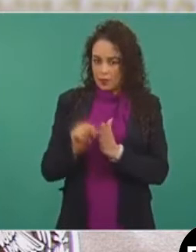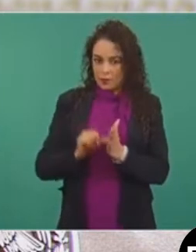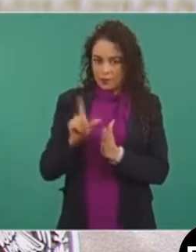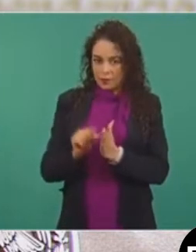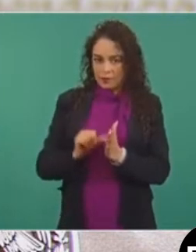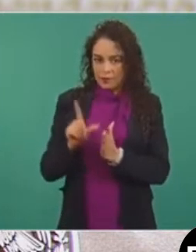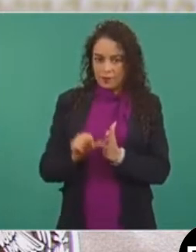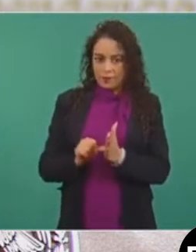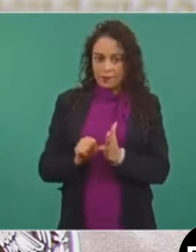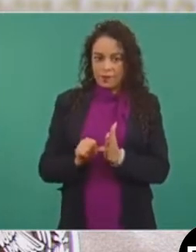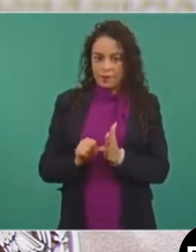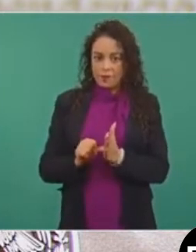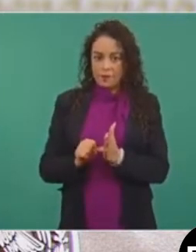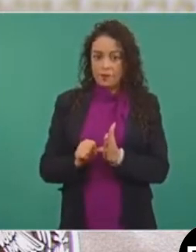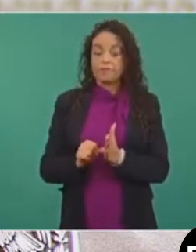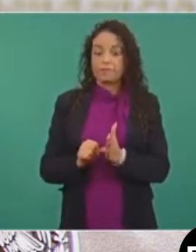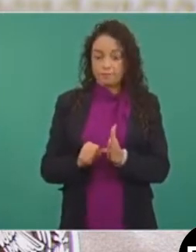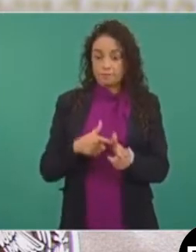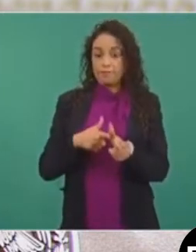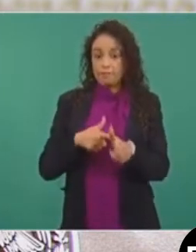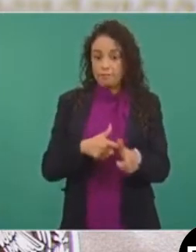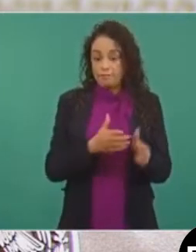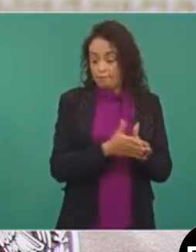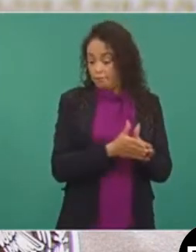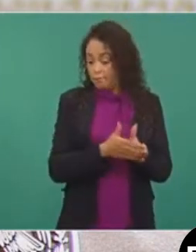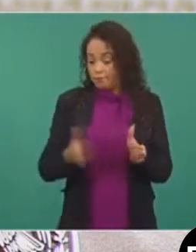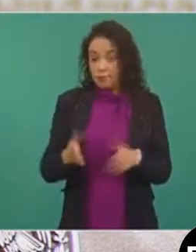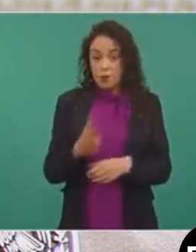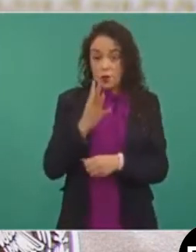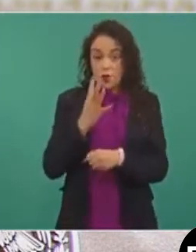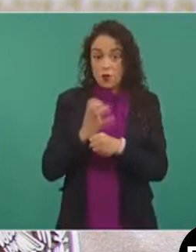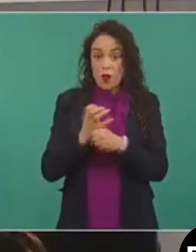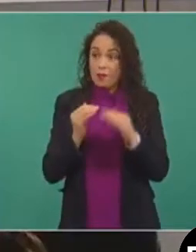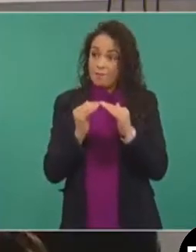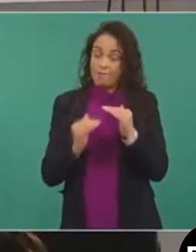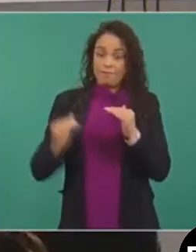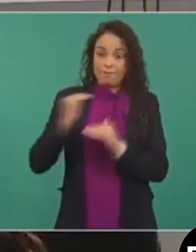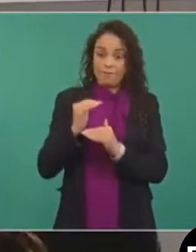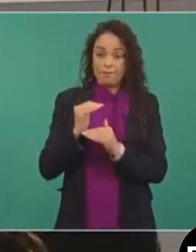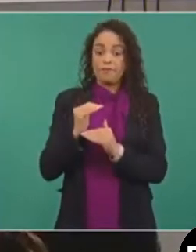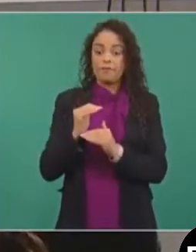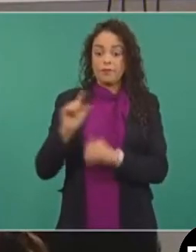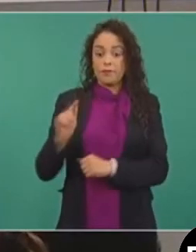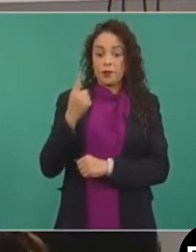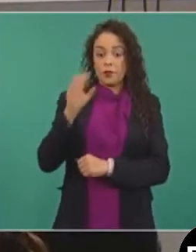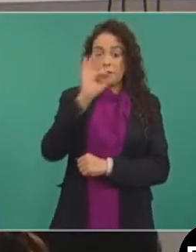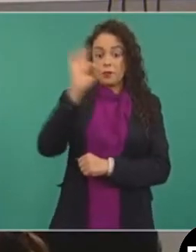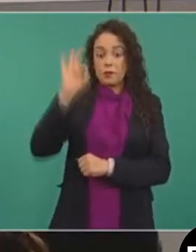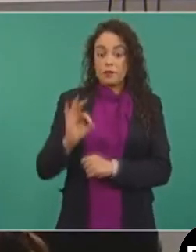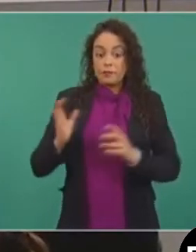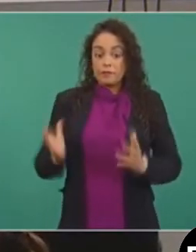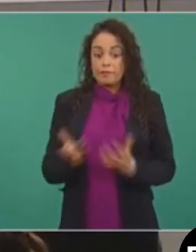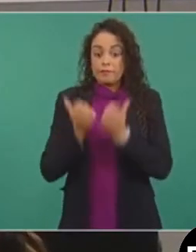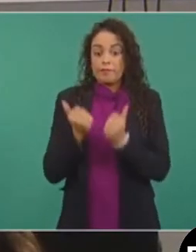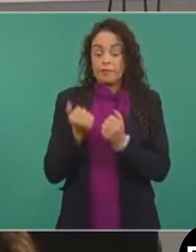incremento consecutivo, alcanzamos a recuperar el 71 por ciento del poder adquisitivo